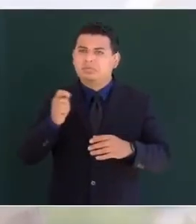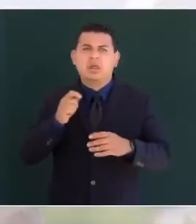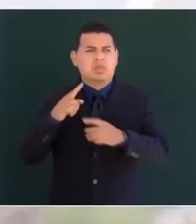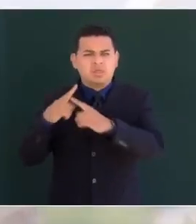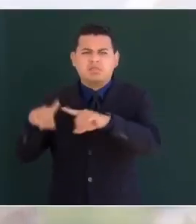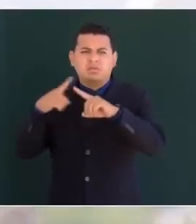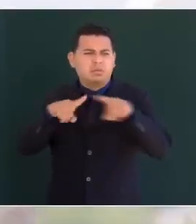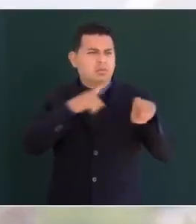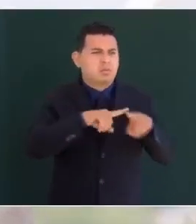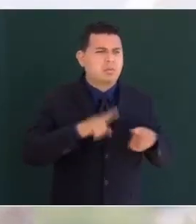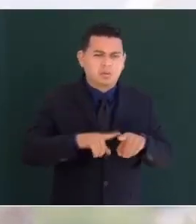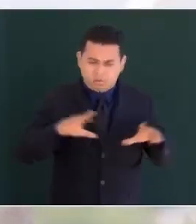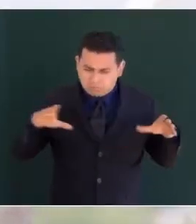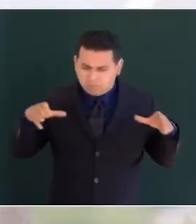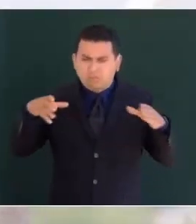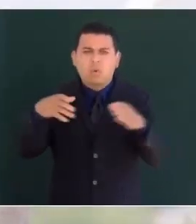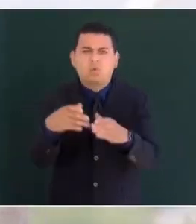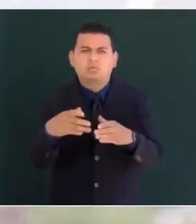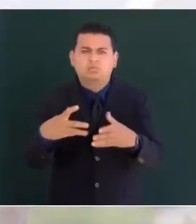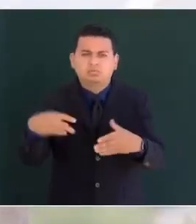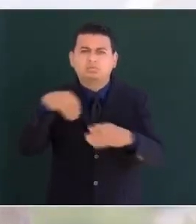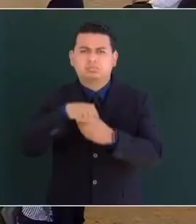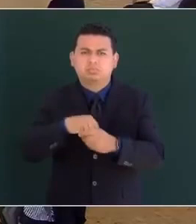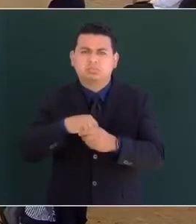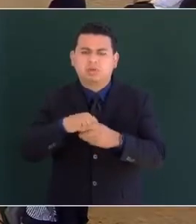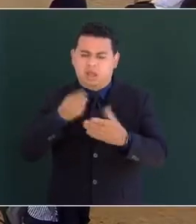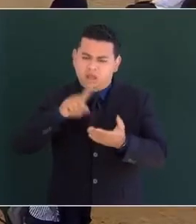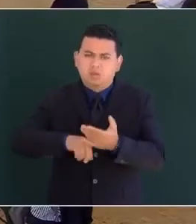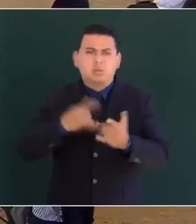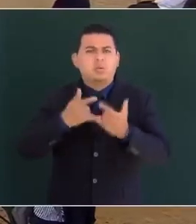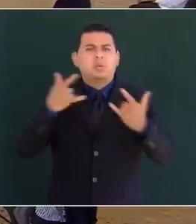de nuestra sociedad y de nuestra historia.